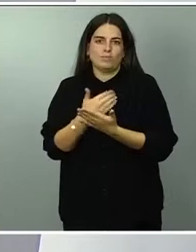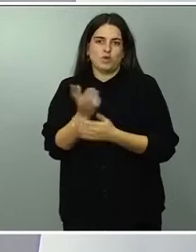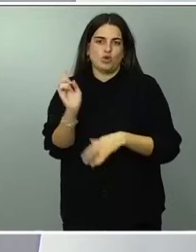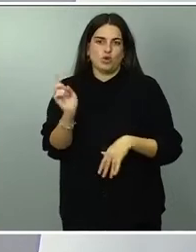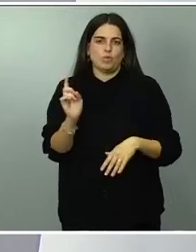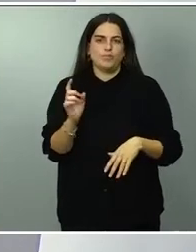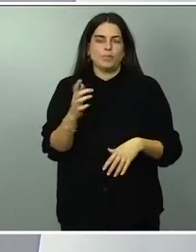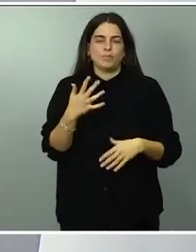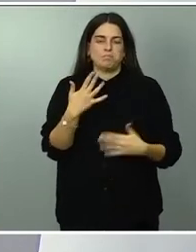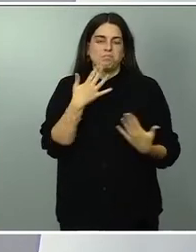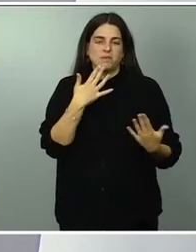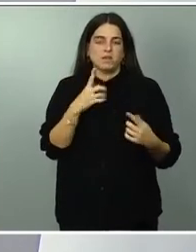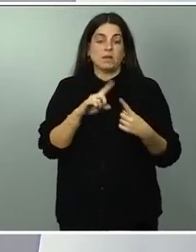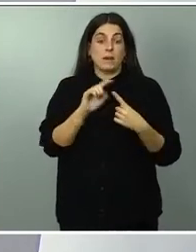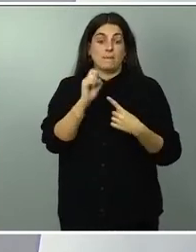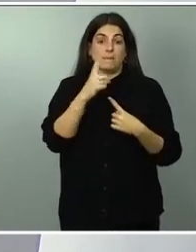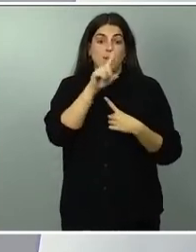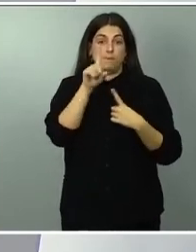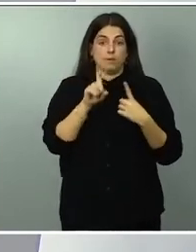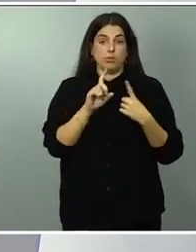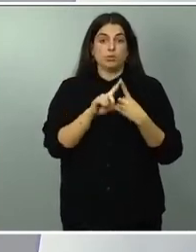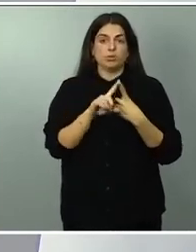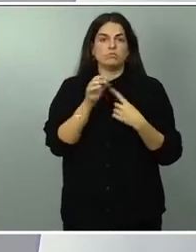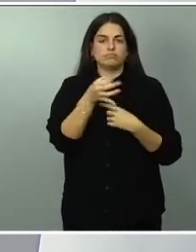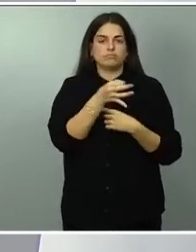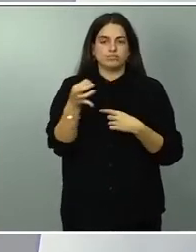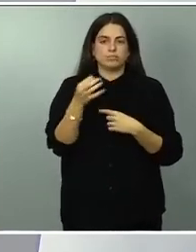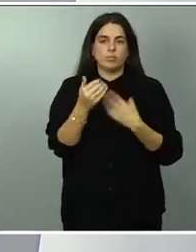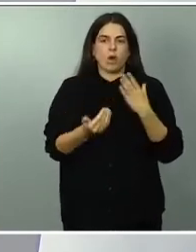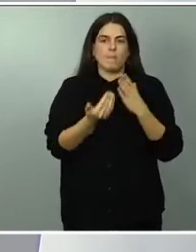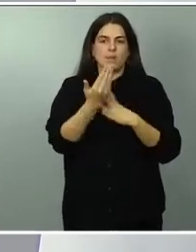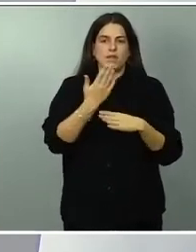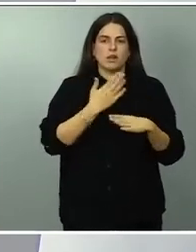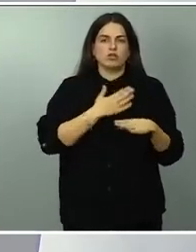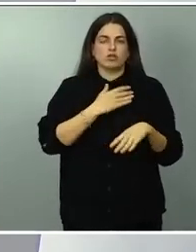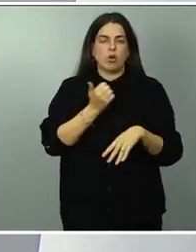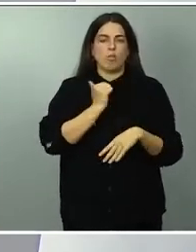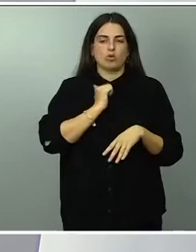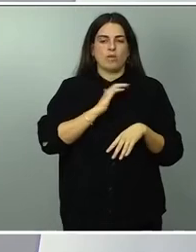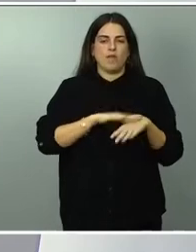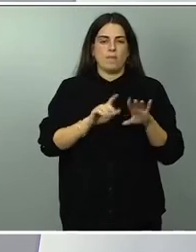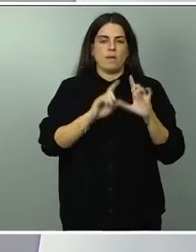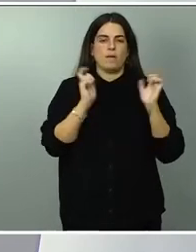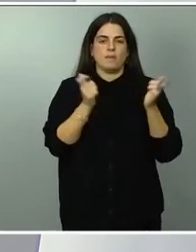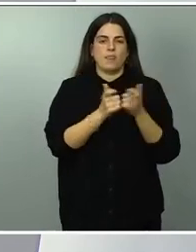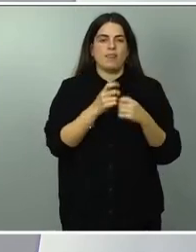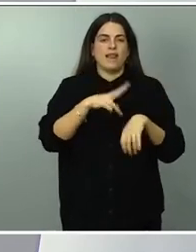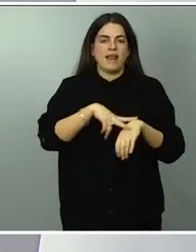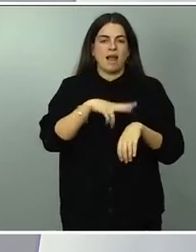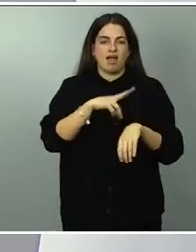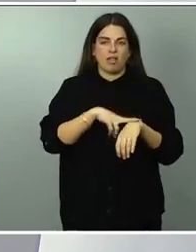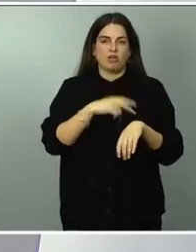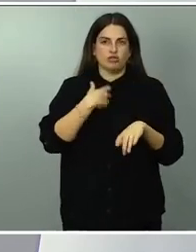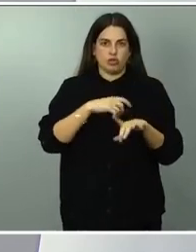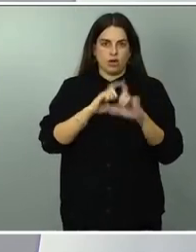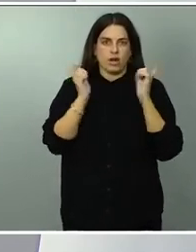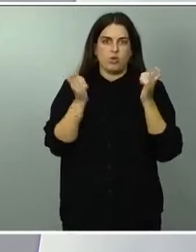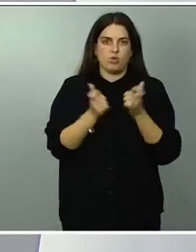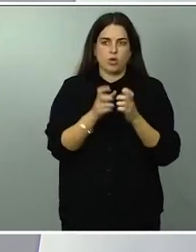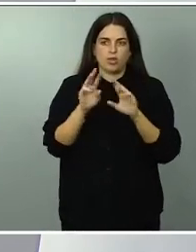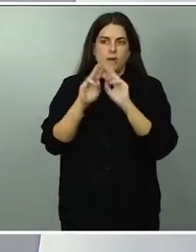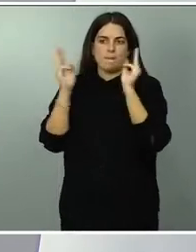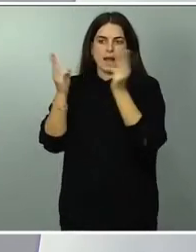primera pregunta efectivamente esta mañana he tenido ocasión de reunirme con la delegación que viene del Parlamento Europeo